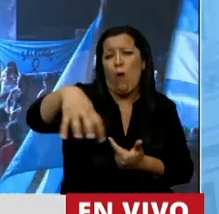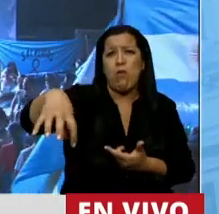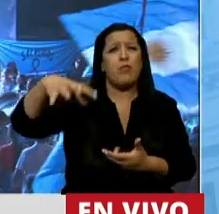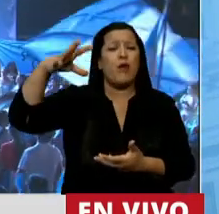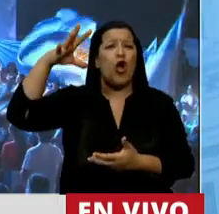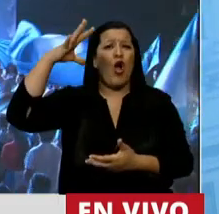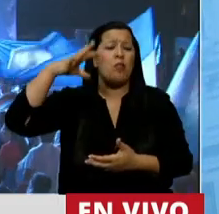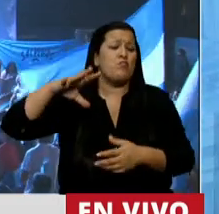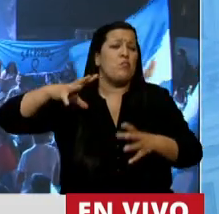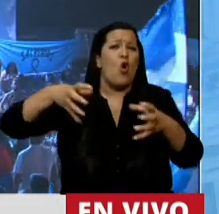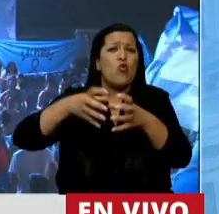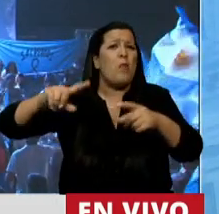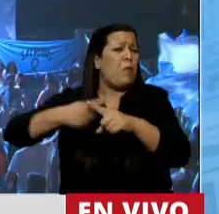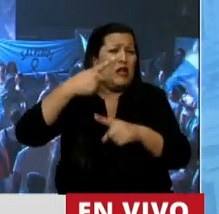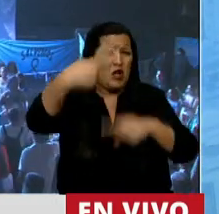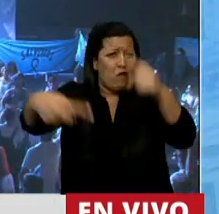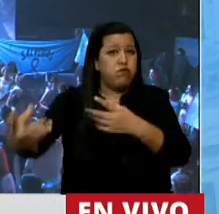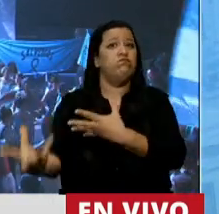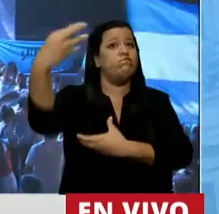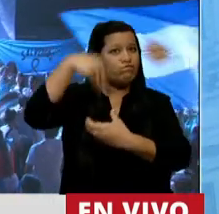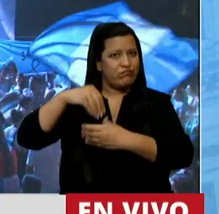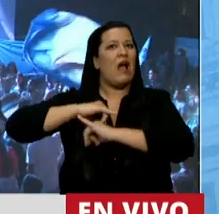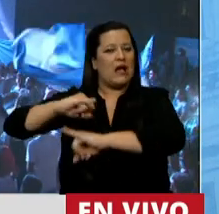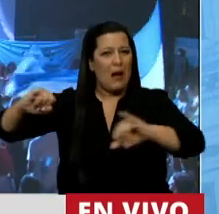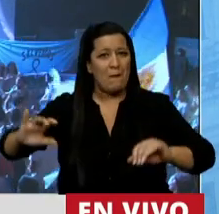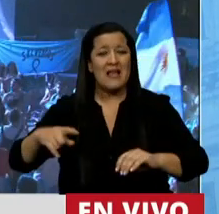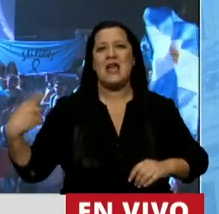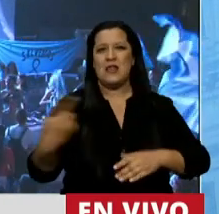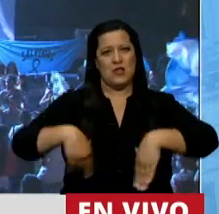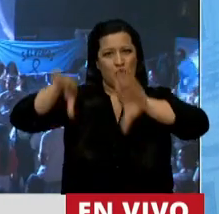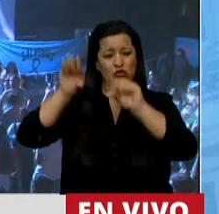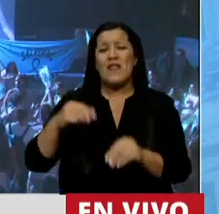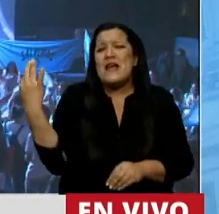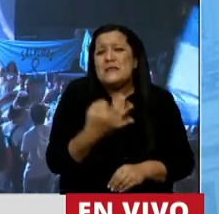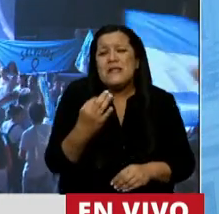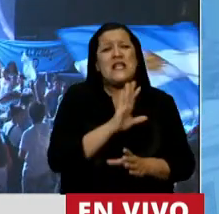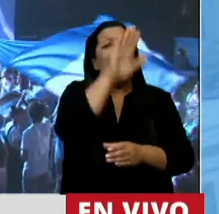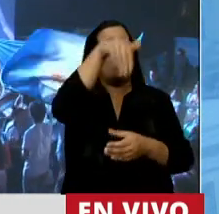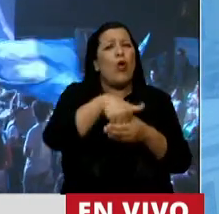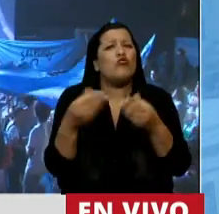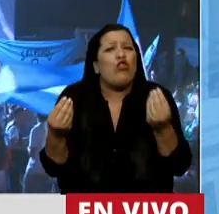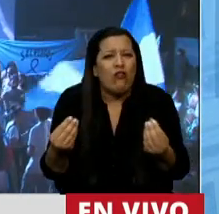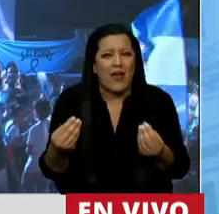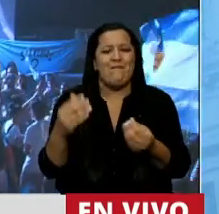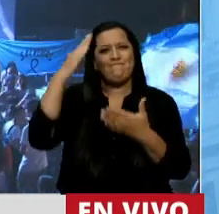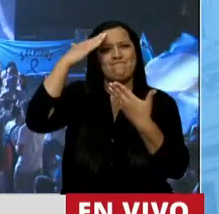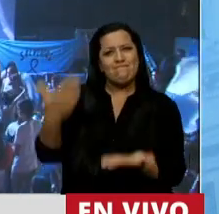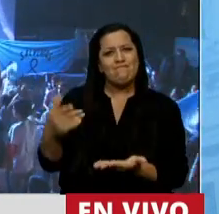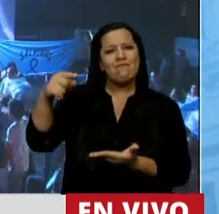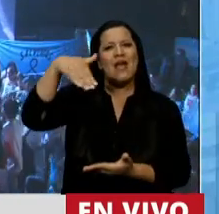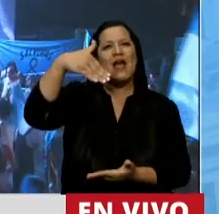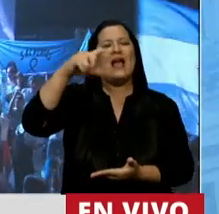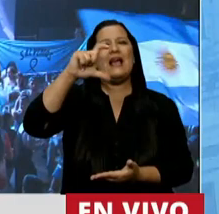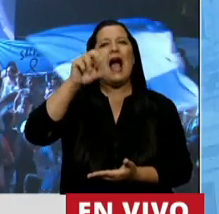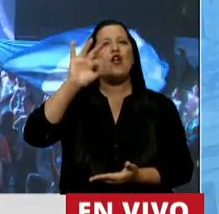ideologías políticas. Esto no es de nadie, es de todas. Especialmente quiero poner mi voto en memoria de Carolina Urtea,